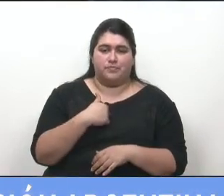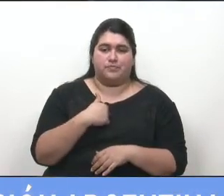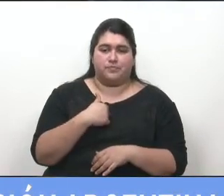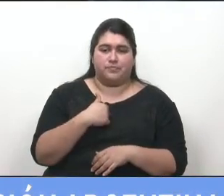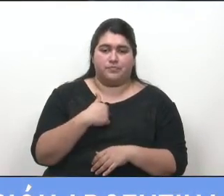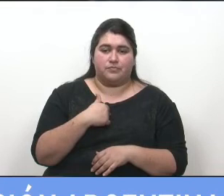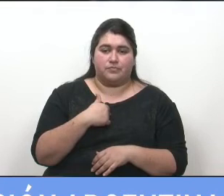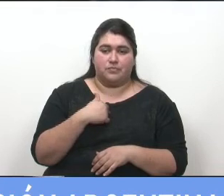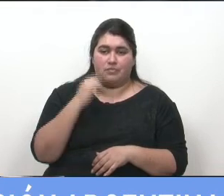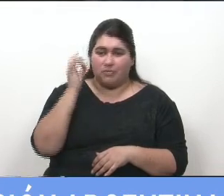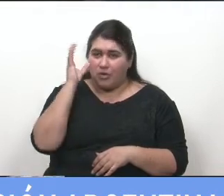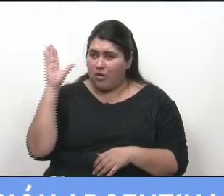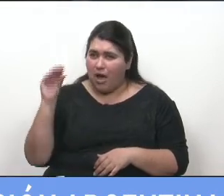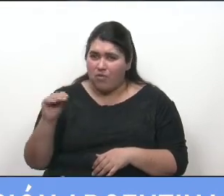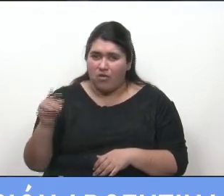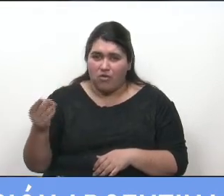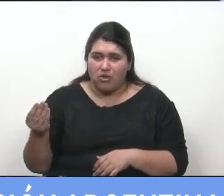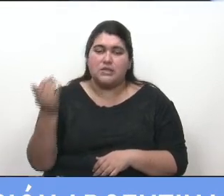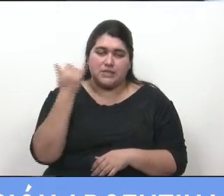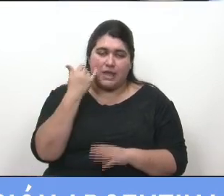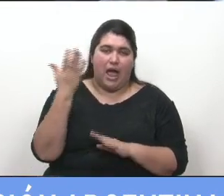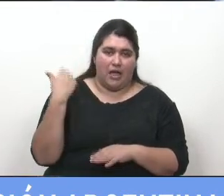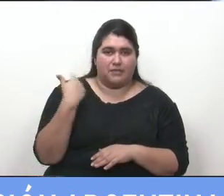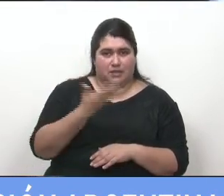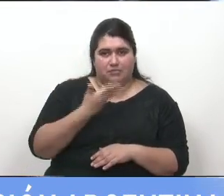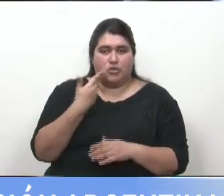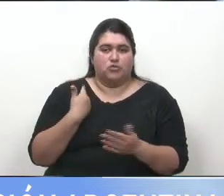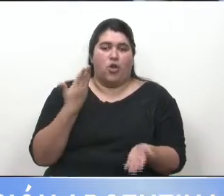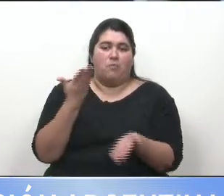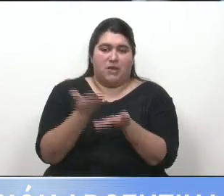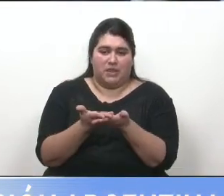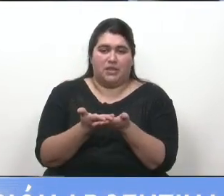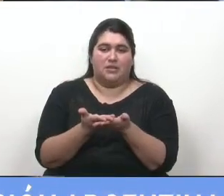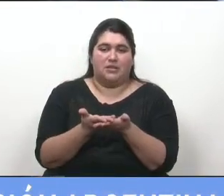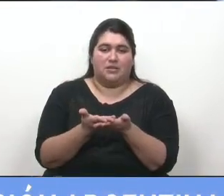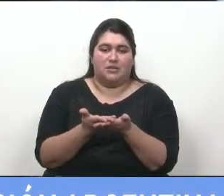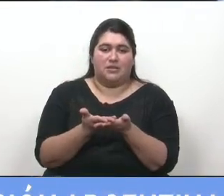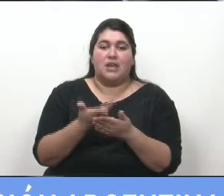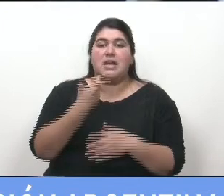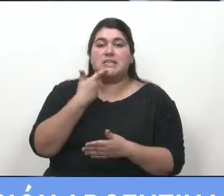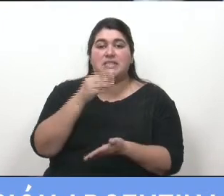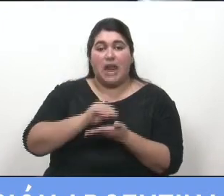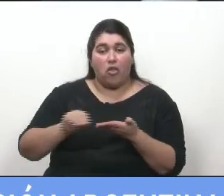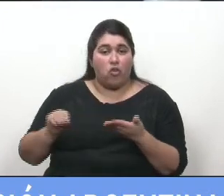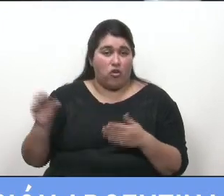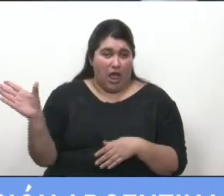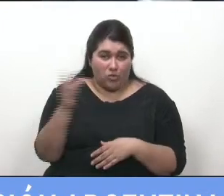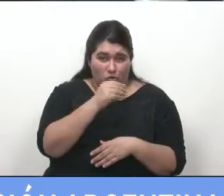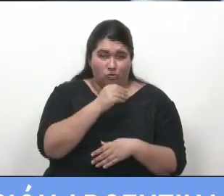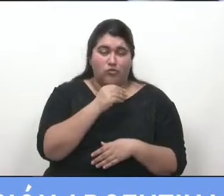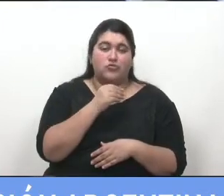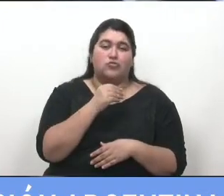¿Cómo? Perdón. Bueno, como ya manifesté, voy a pedir a las señoras senadoras y señoras senadores